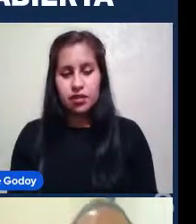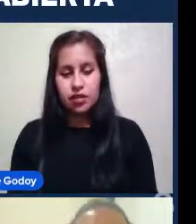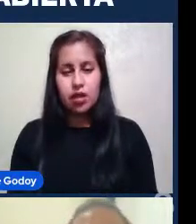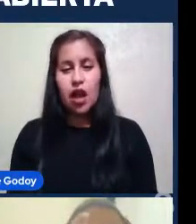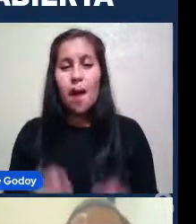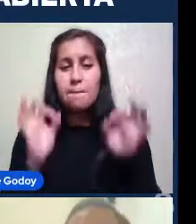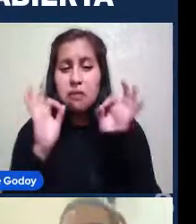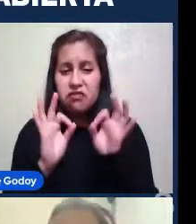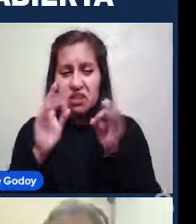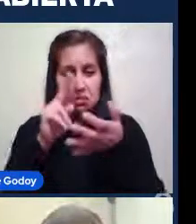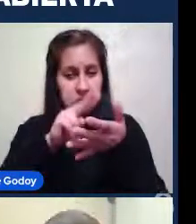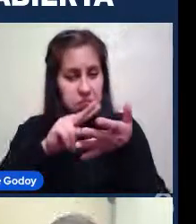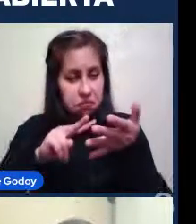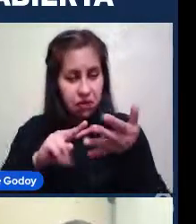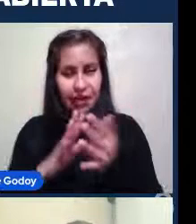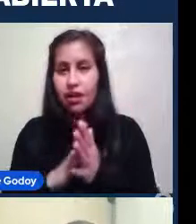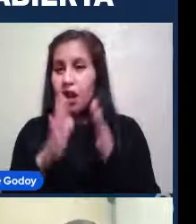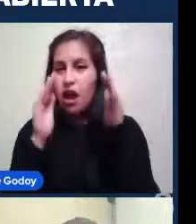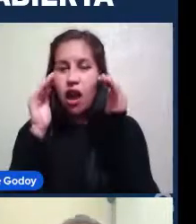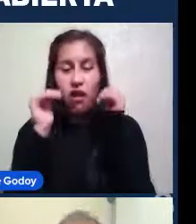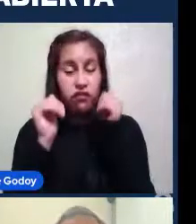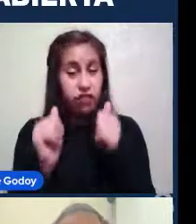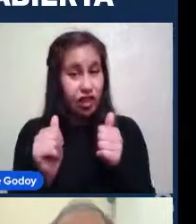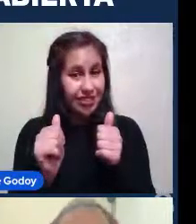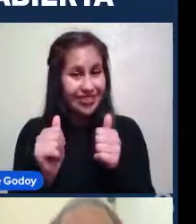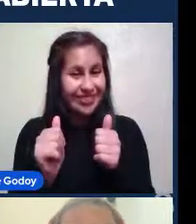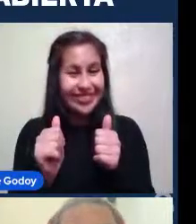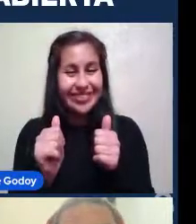Perfecto Muy bien Entonces